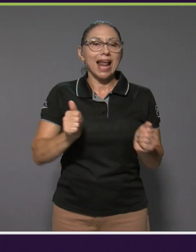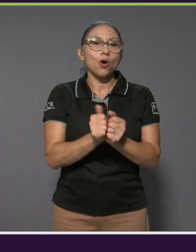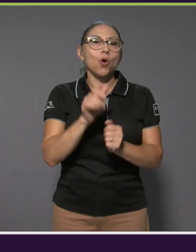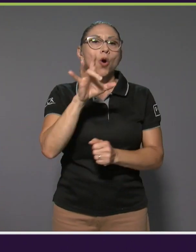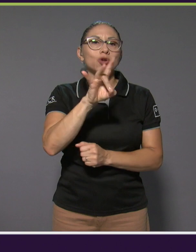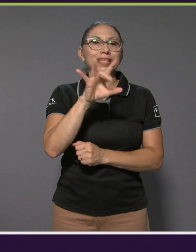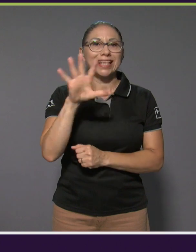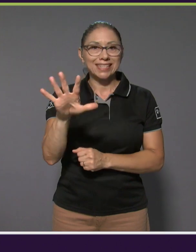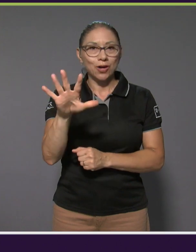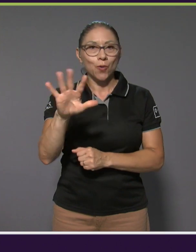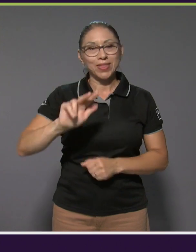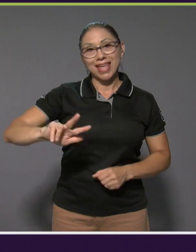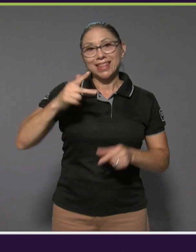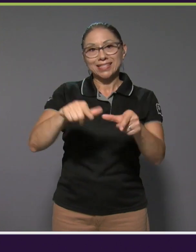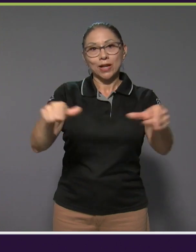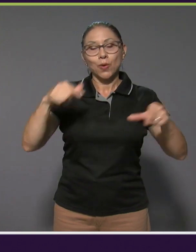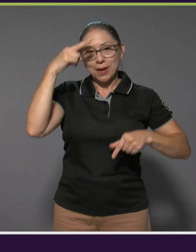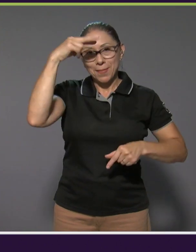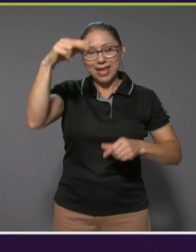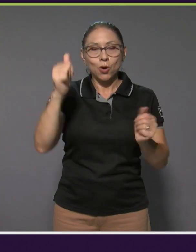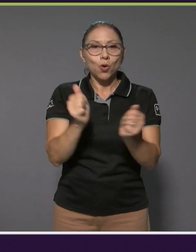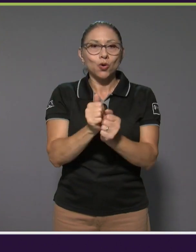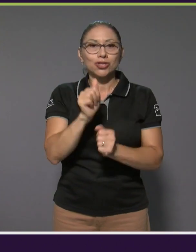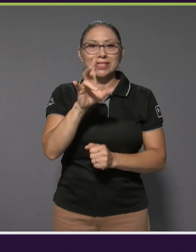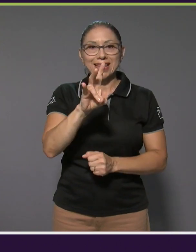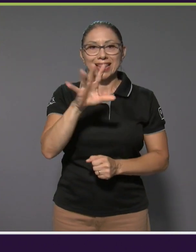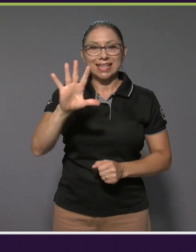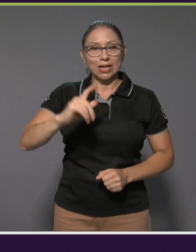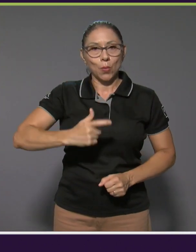preseas y el tercero para México con 75.